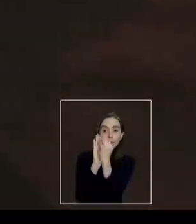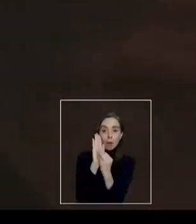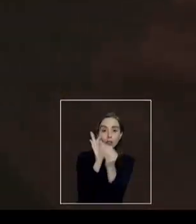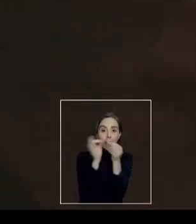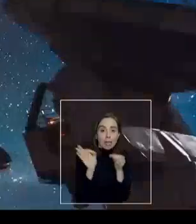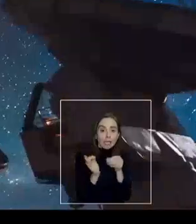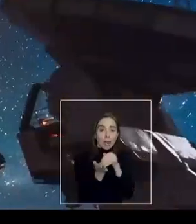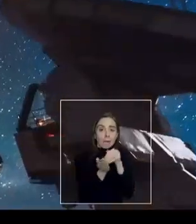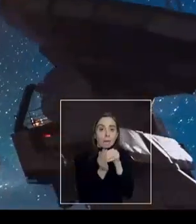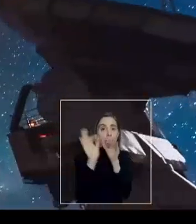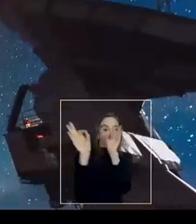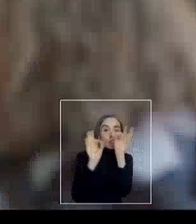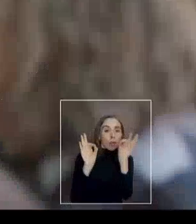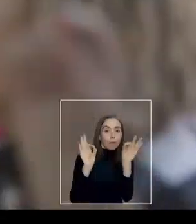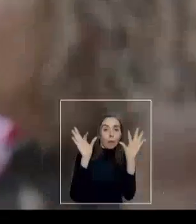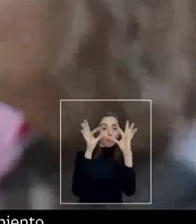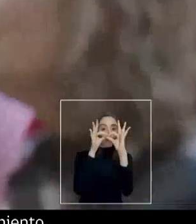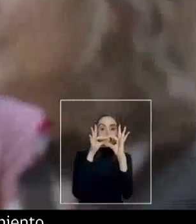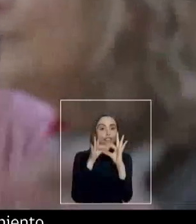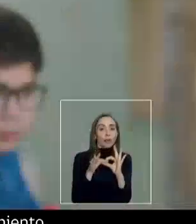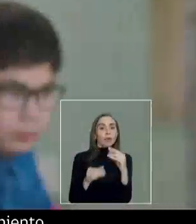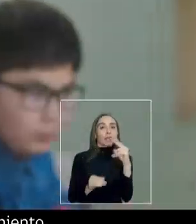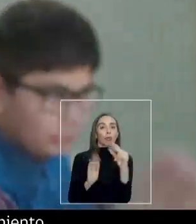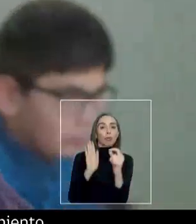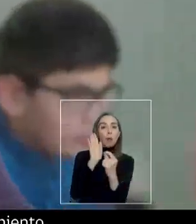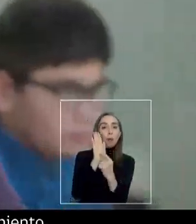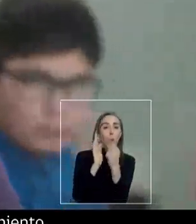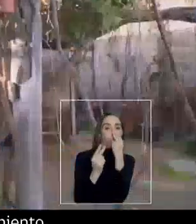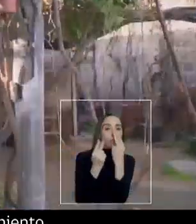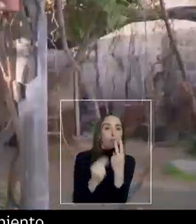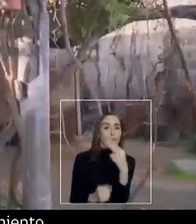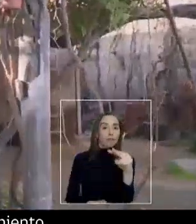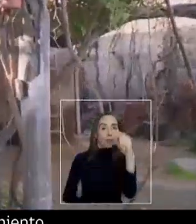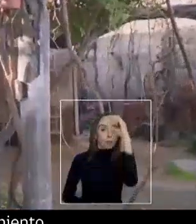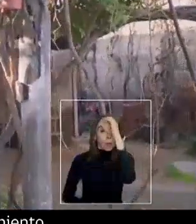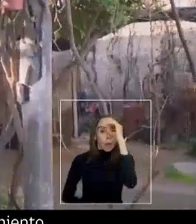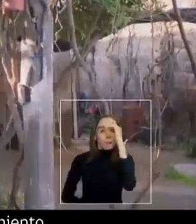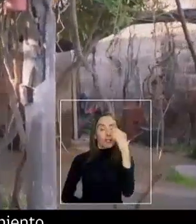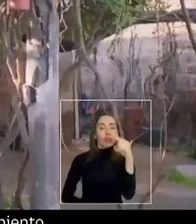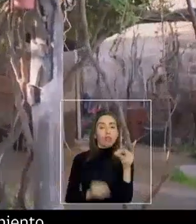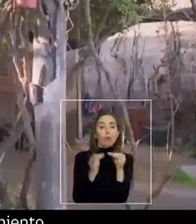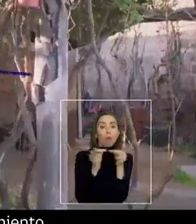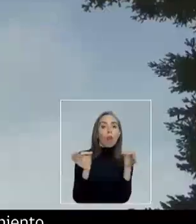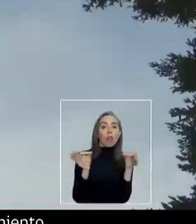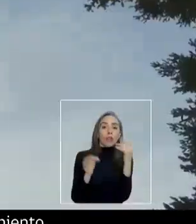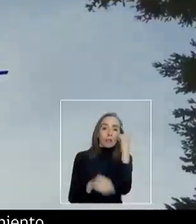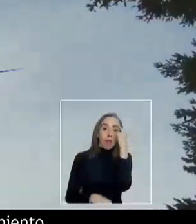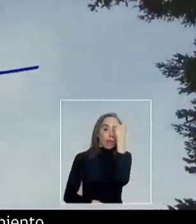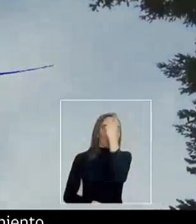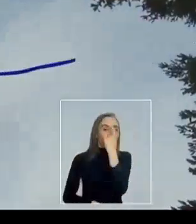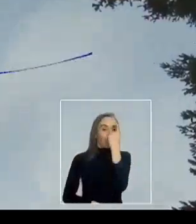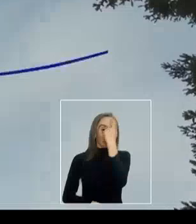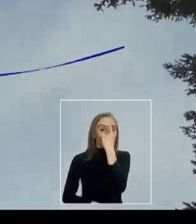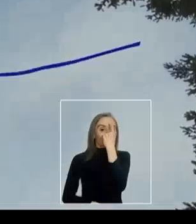Hagamos líneas que unan miles de puntos con tu punto de vista, con tu opinión, con tu línea de pensamiento.